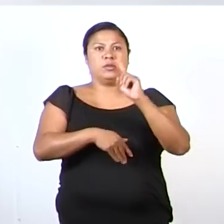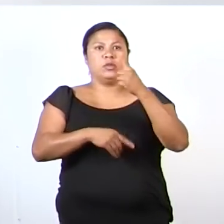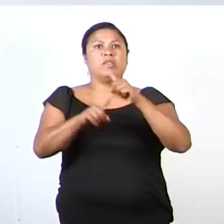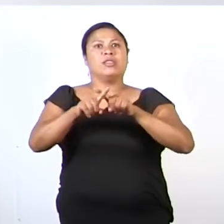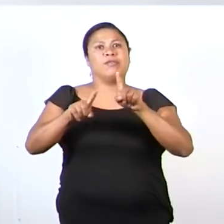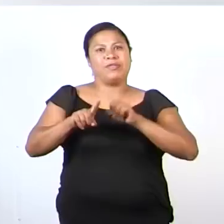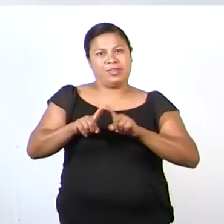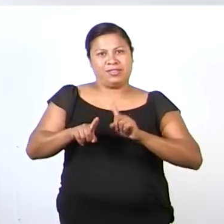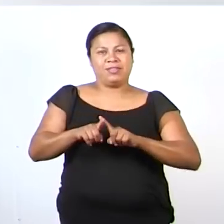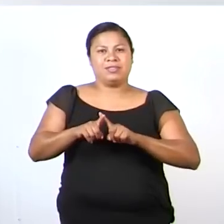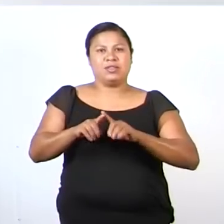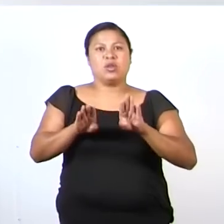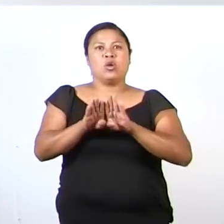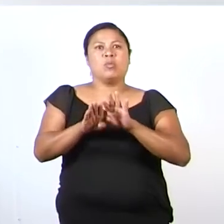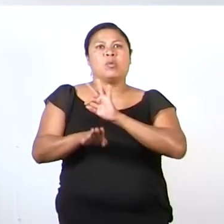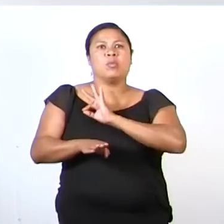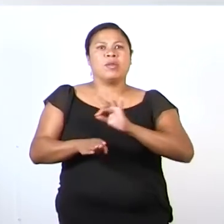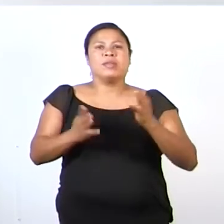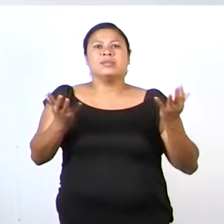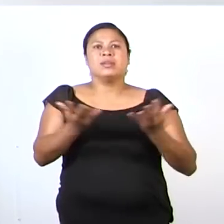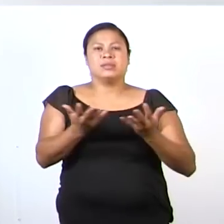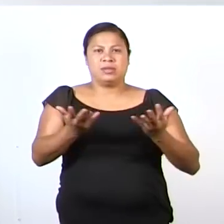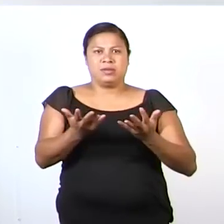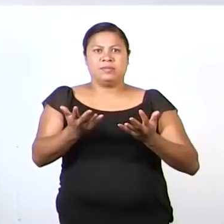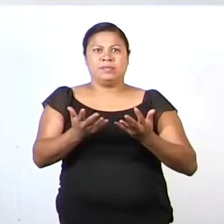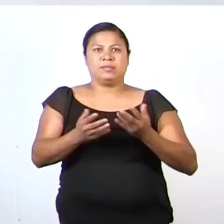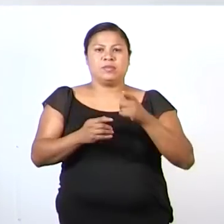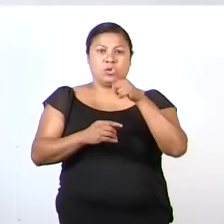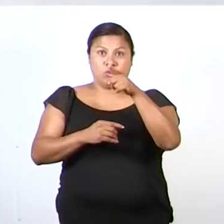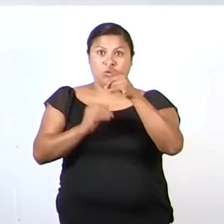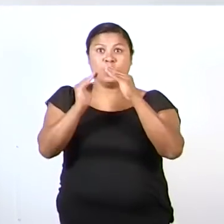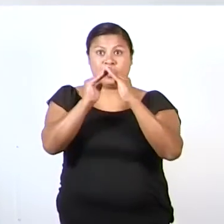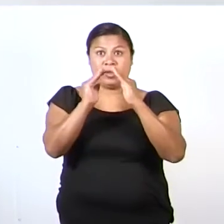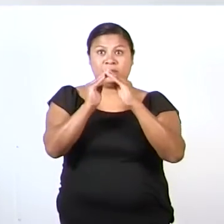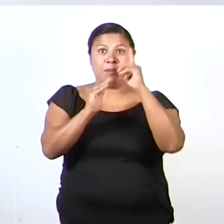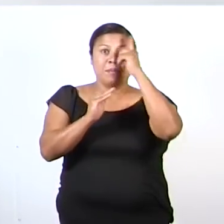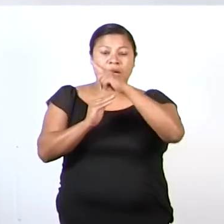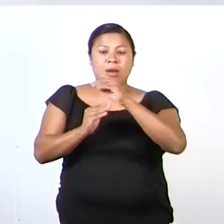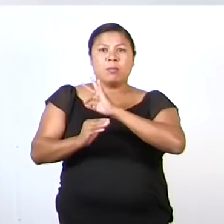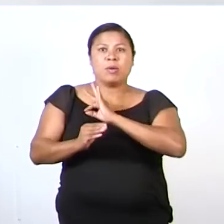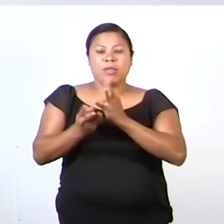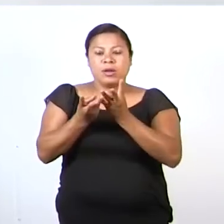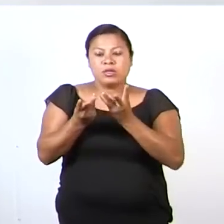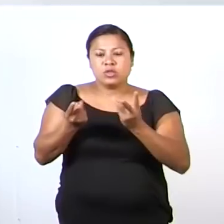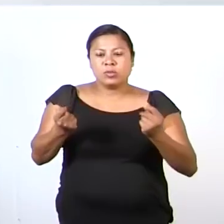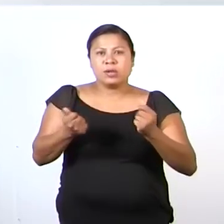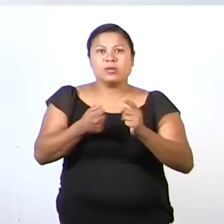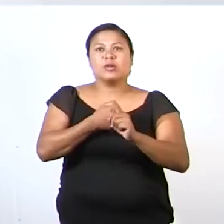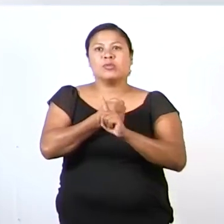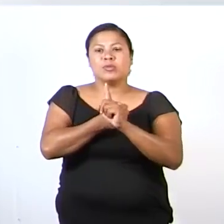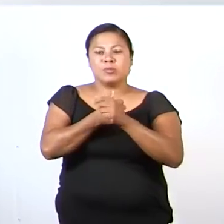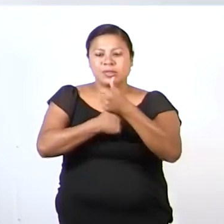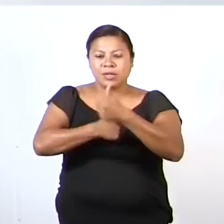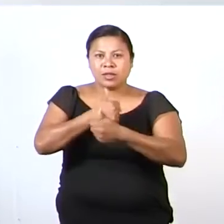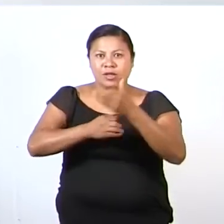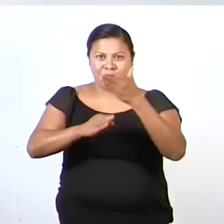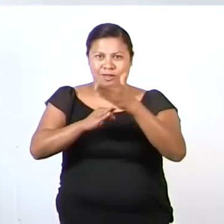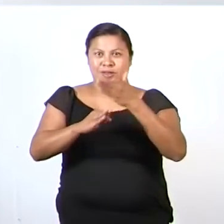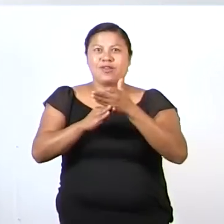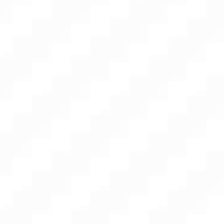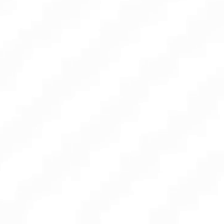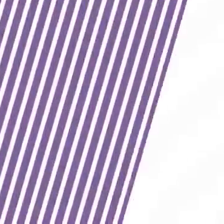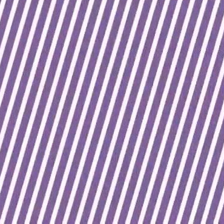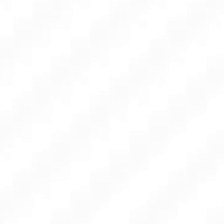procedimientos que puedes utilizar en casa para resolver los retos que el día de hoy te vamos a